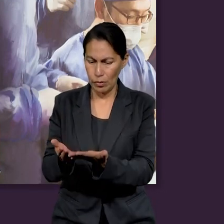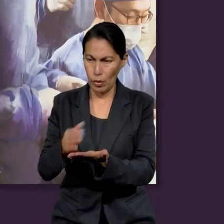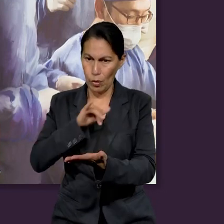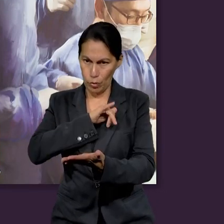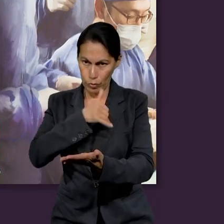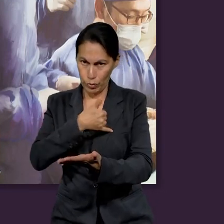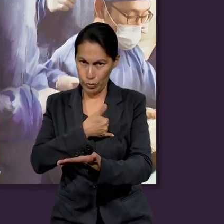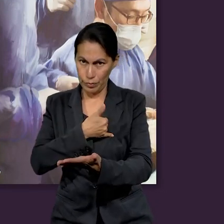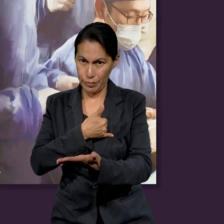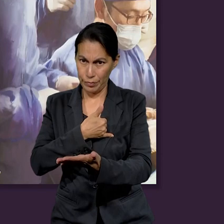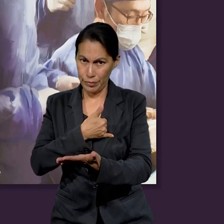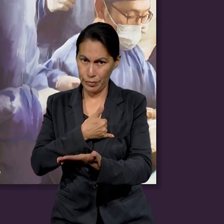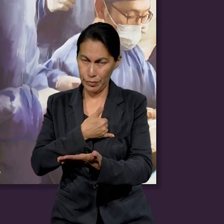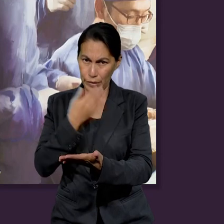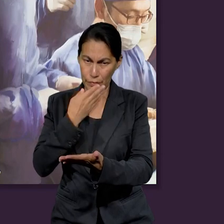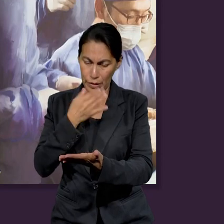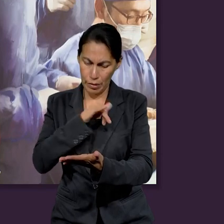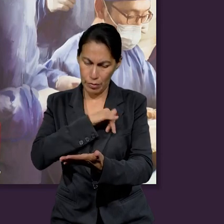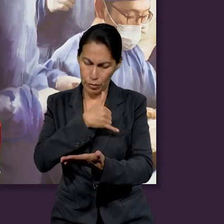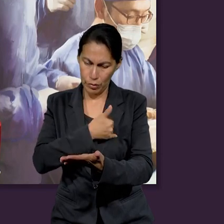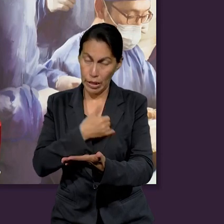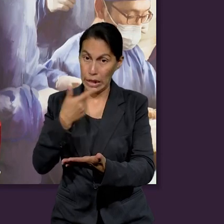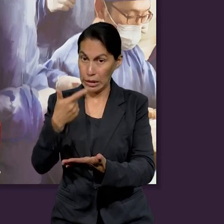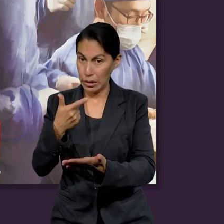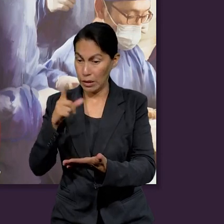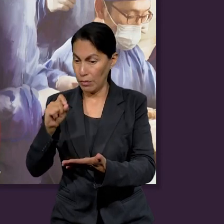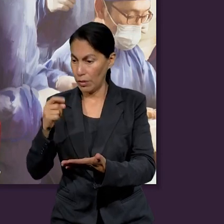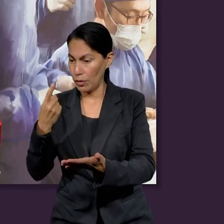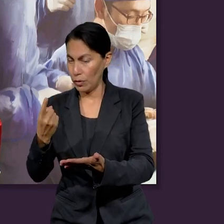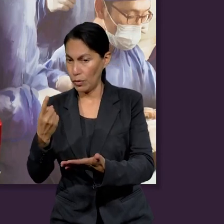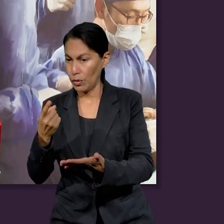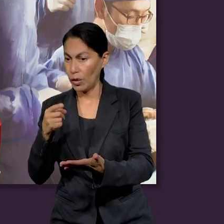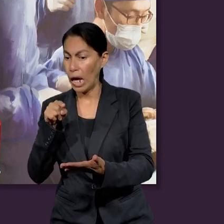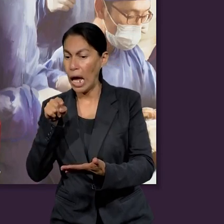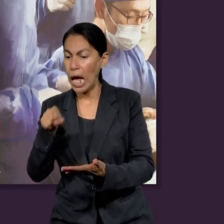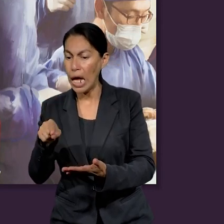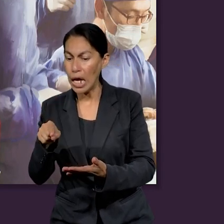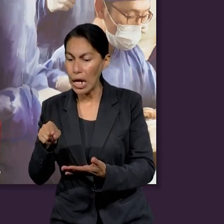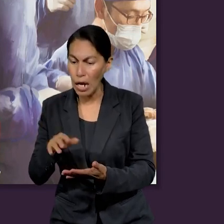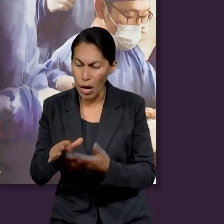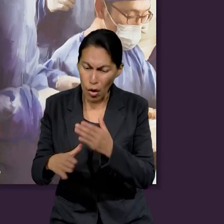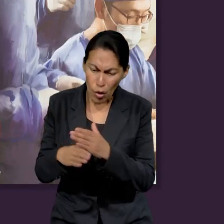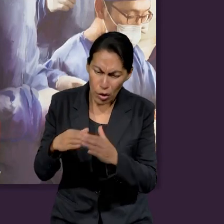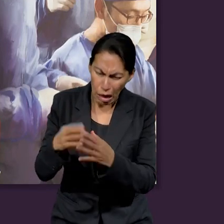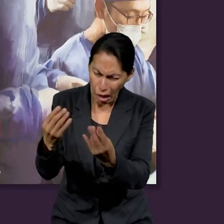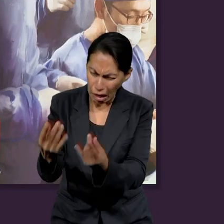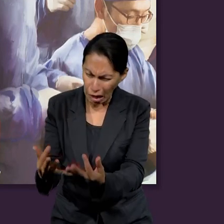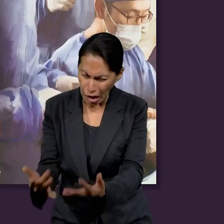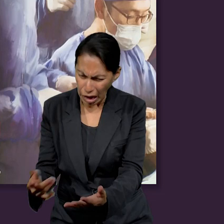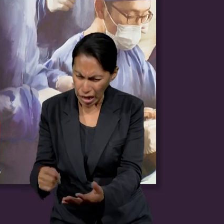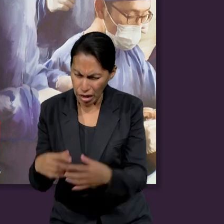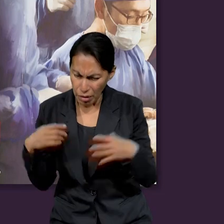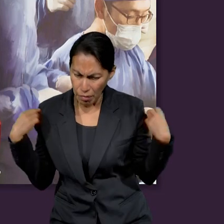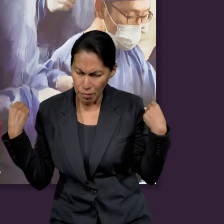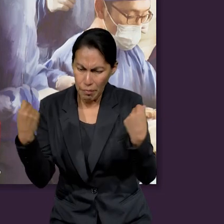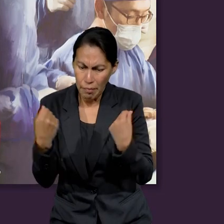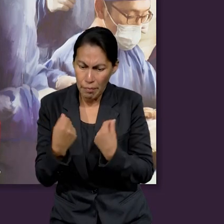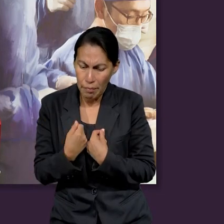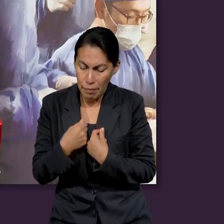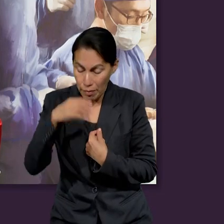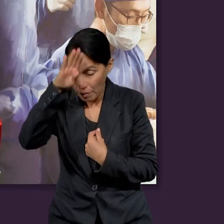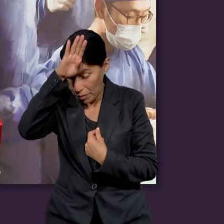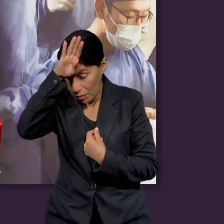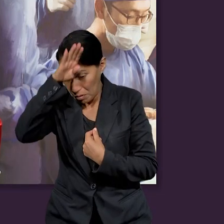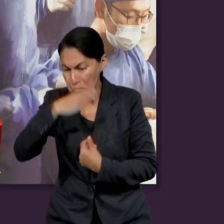Josué 7, 21. Nos dice, pues vi entre los despojos un manto babilónico muy bueno